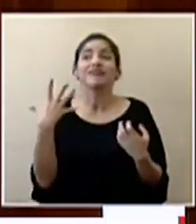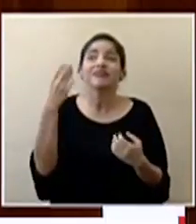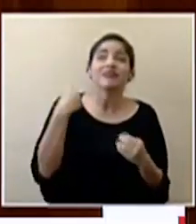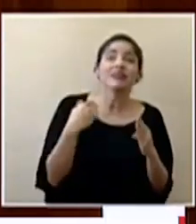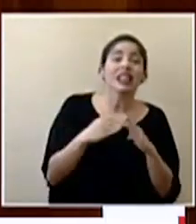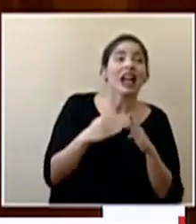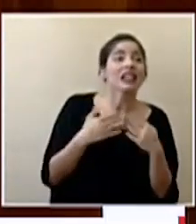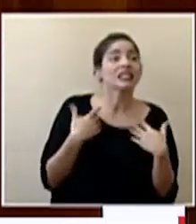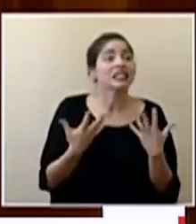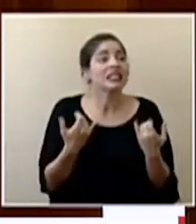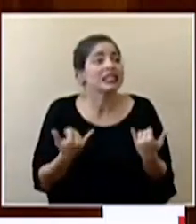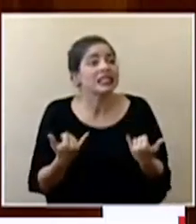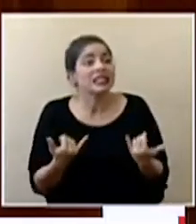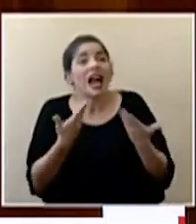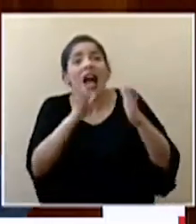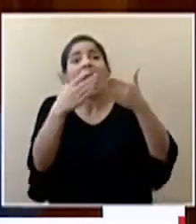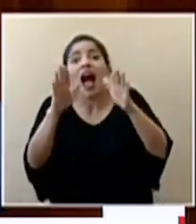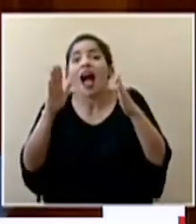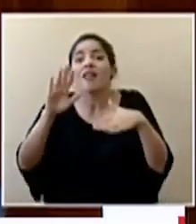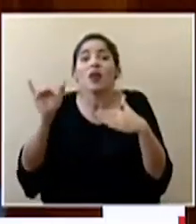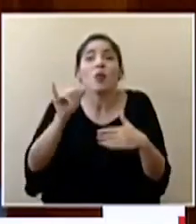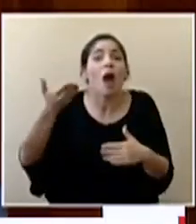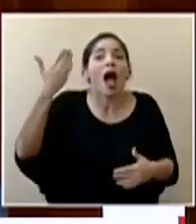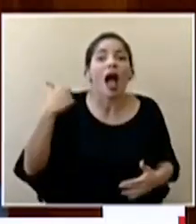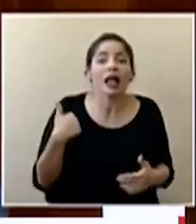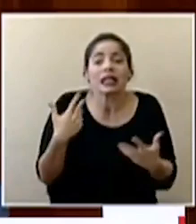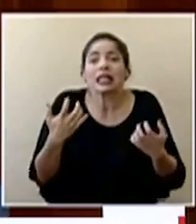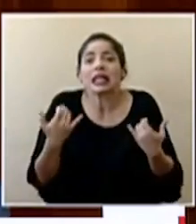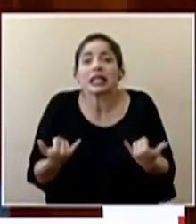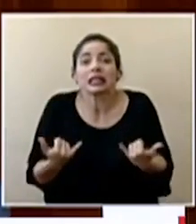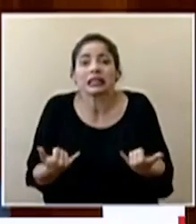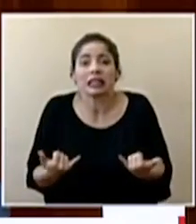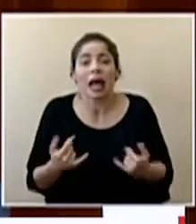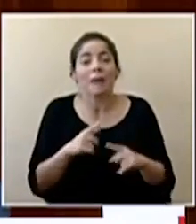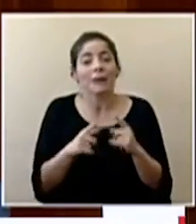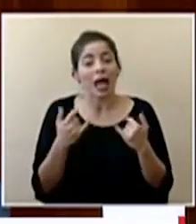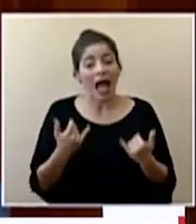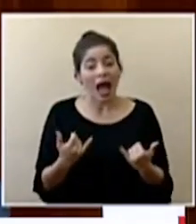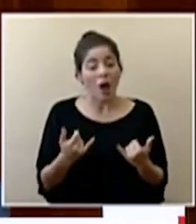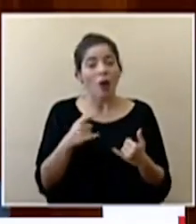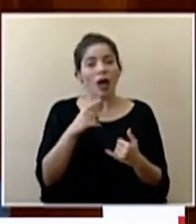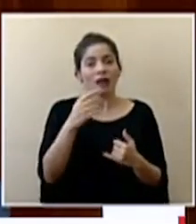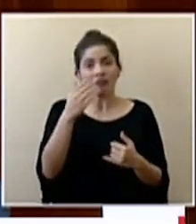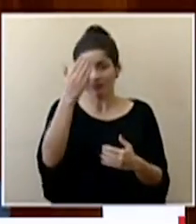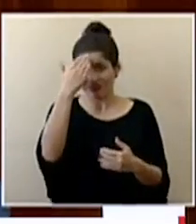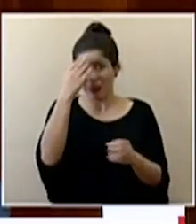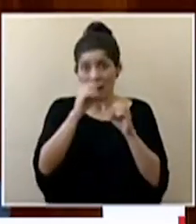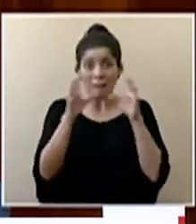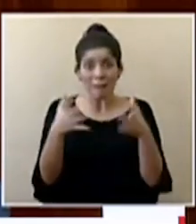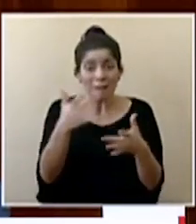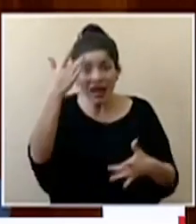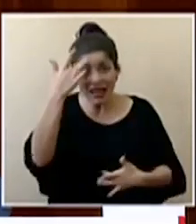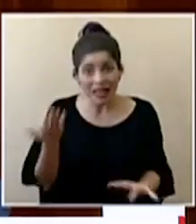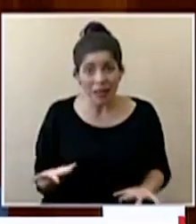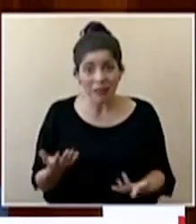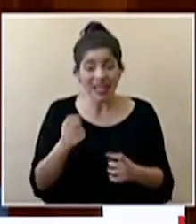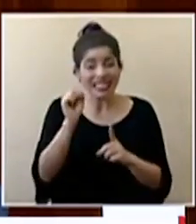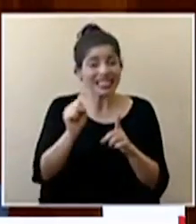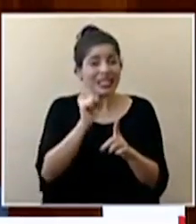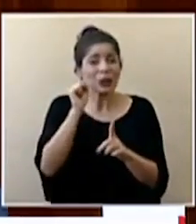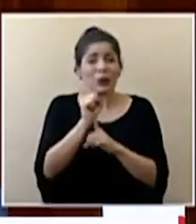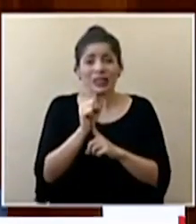mi casa yo quiero ya que abran todo como estaba anteriormente estamos en una pandemia estamos en una situación